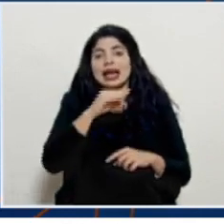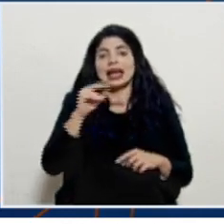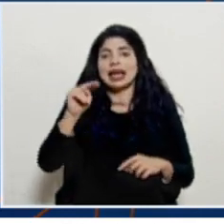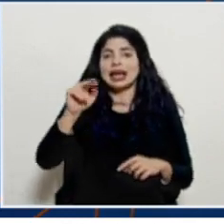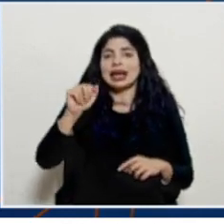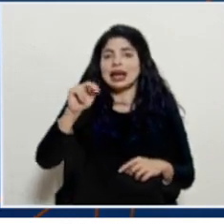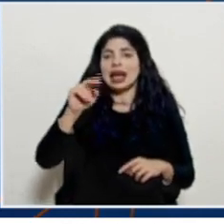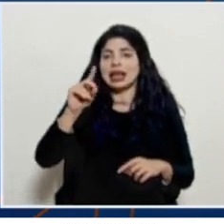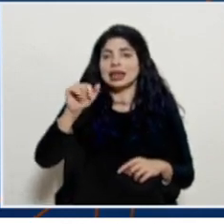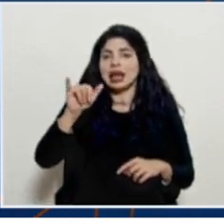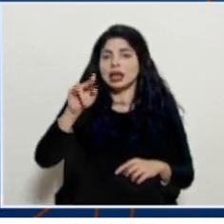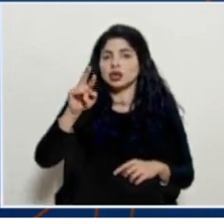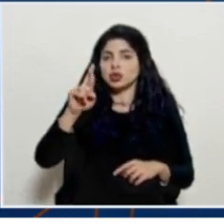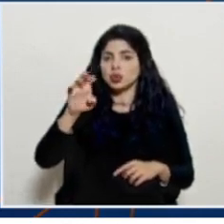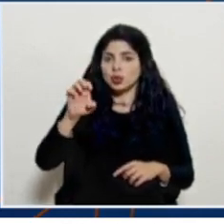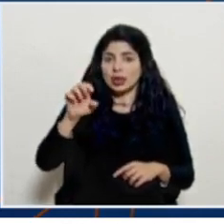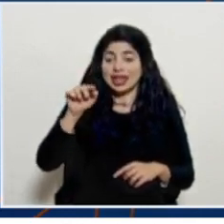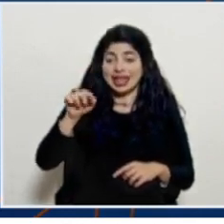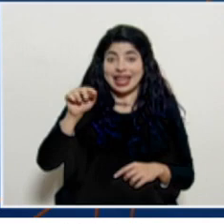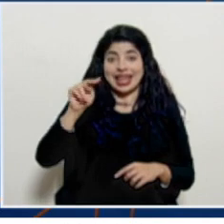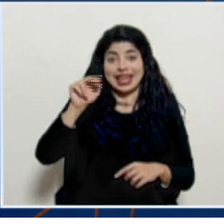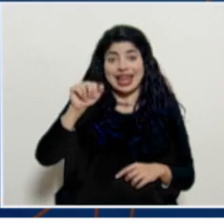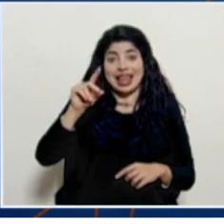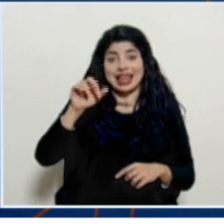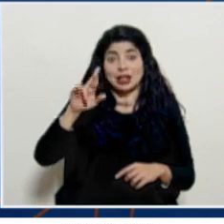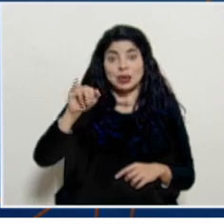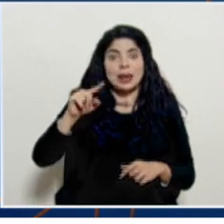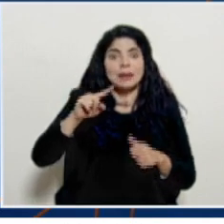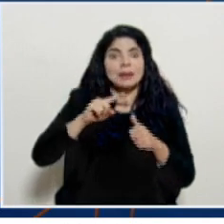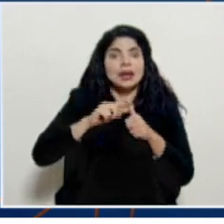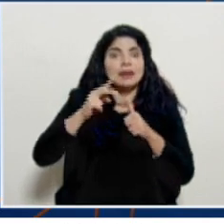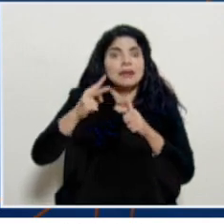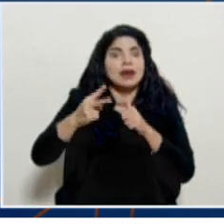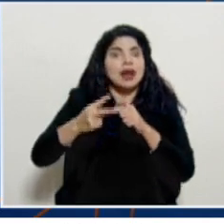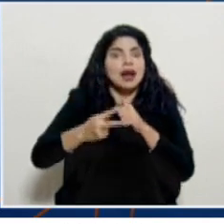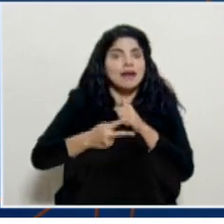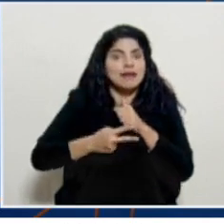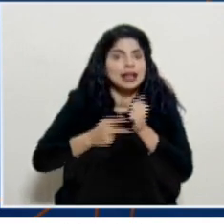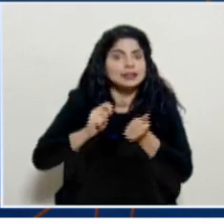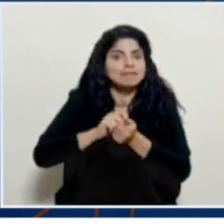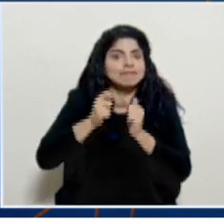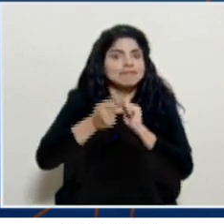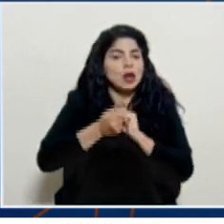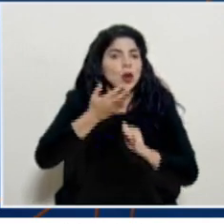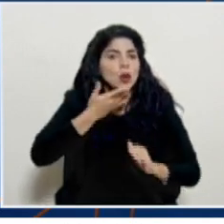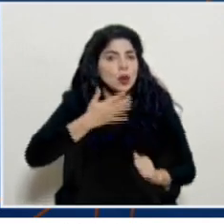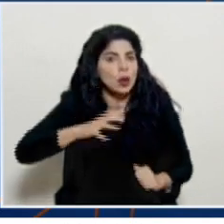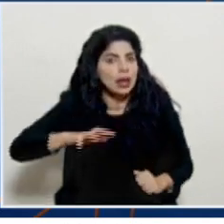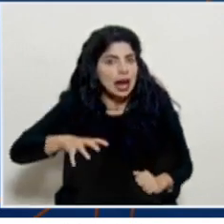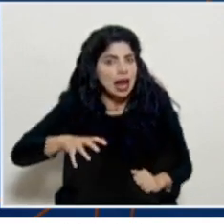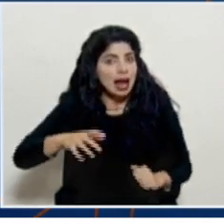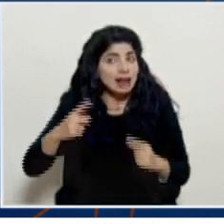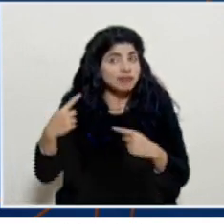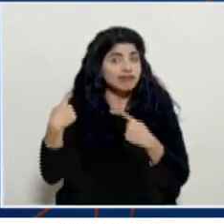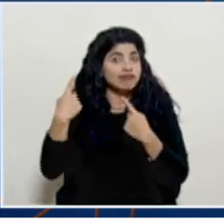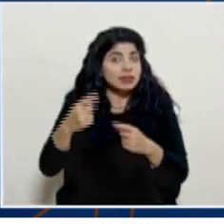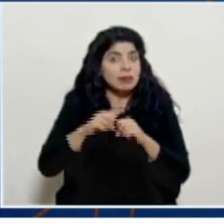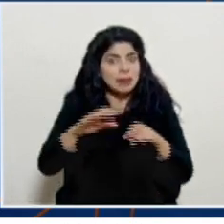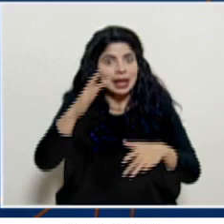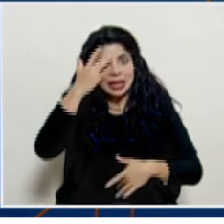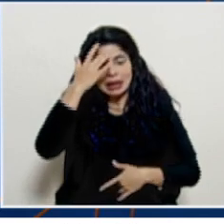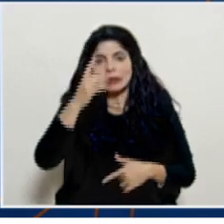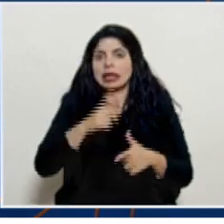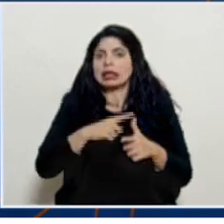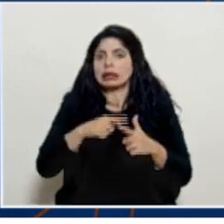Nandayure Nandayure es la primera vez que llega la condición de alerta naranja en todo lo que llevamos de pandemia